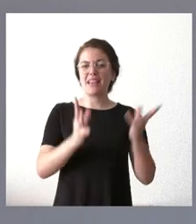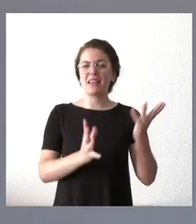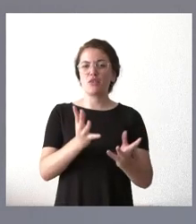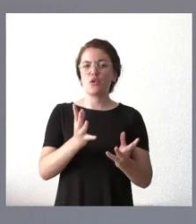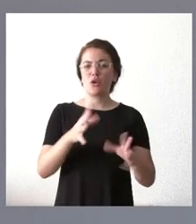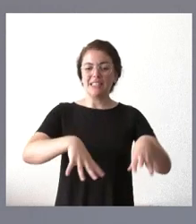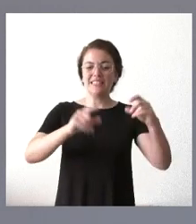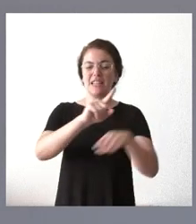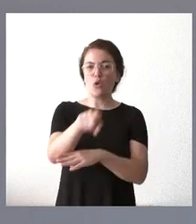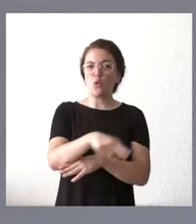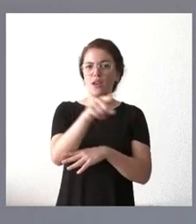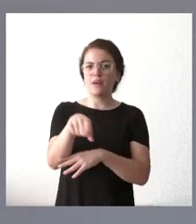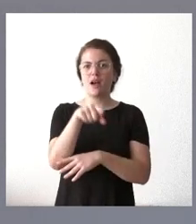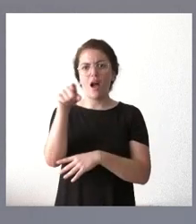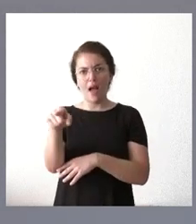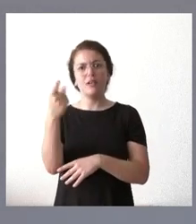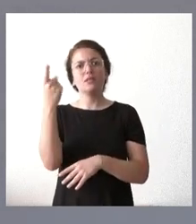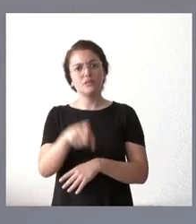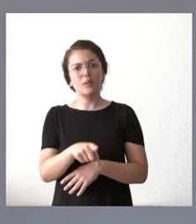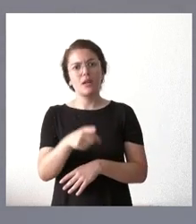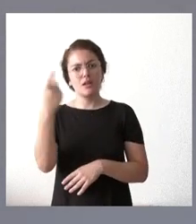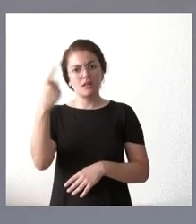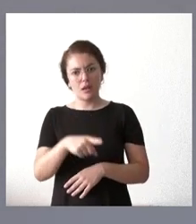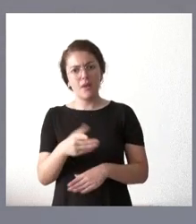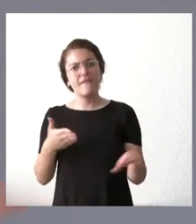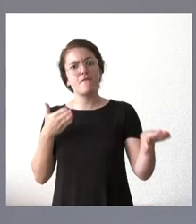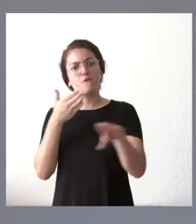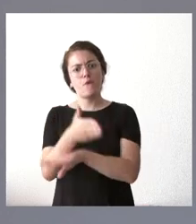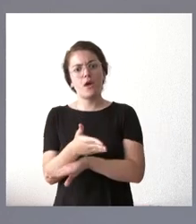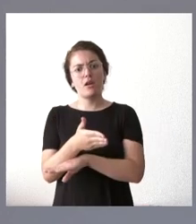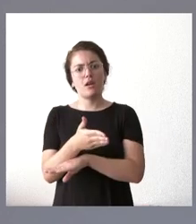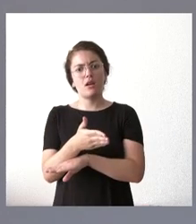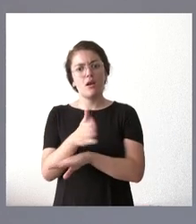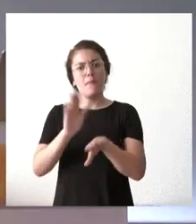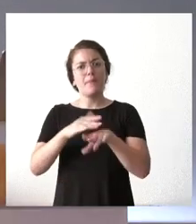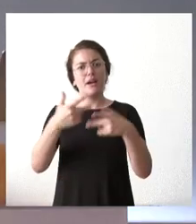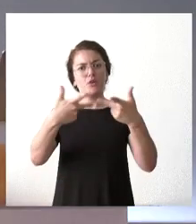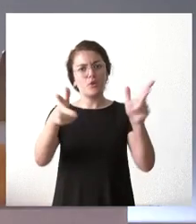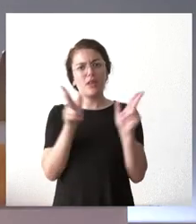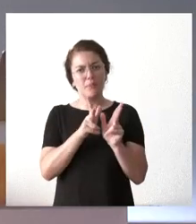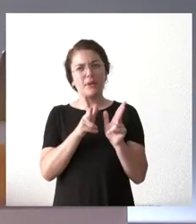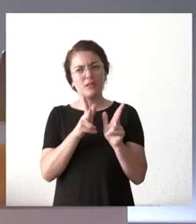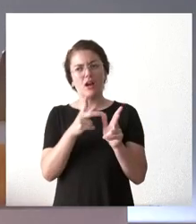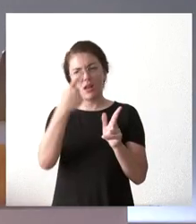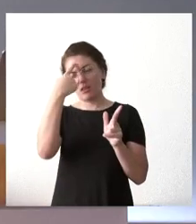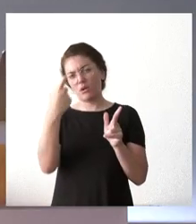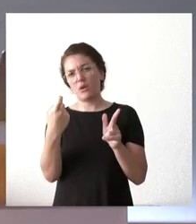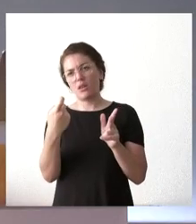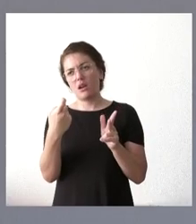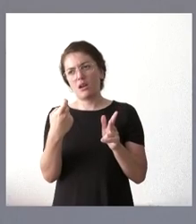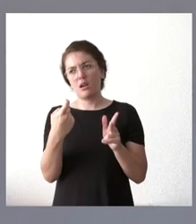plan, bajó también el vicepresidente y me acompañó en esta misma rueda de prensa, no era en esta sala, era en la anterior,